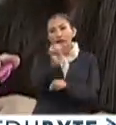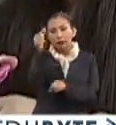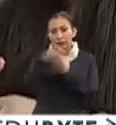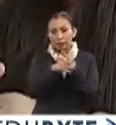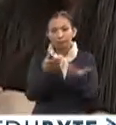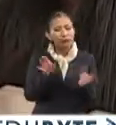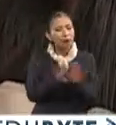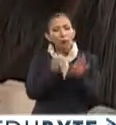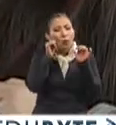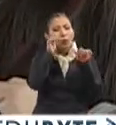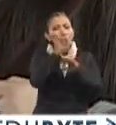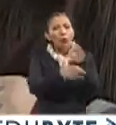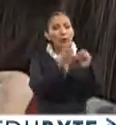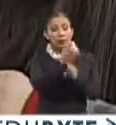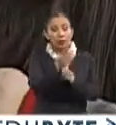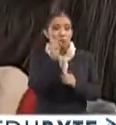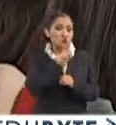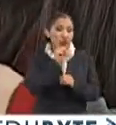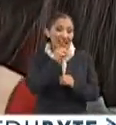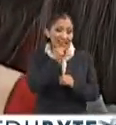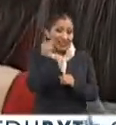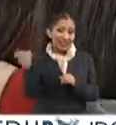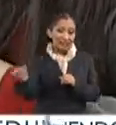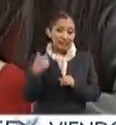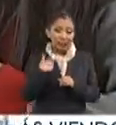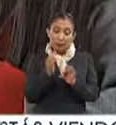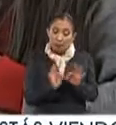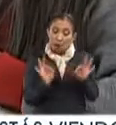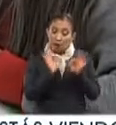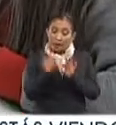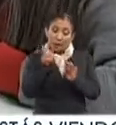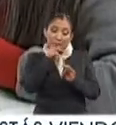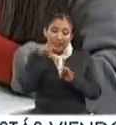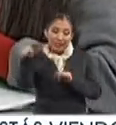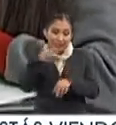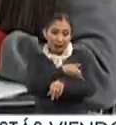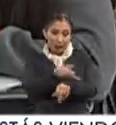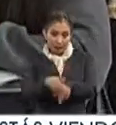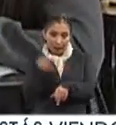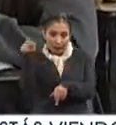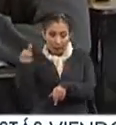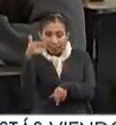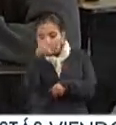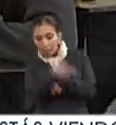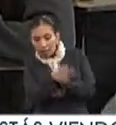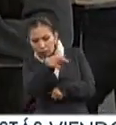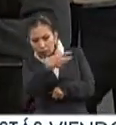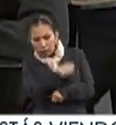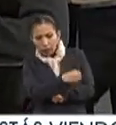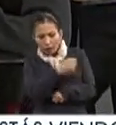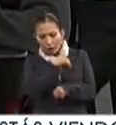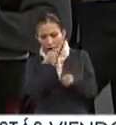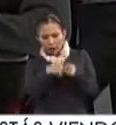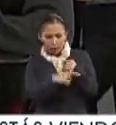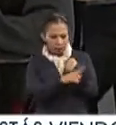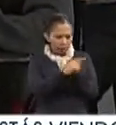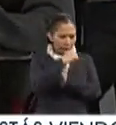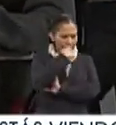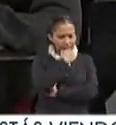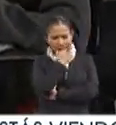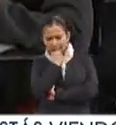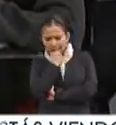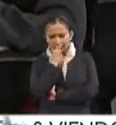¿Cómo atender estos casos? La especialista detalla que es relevante que los padres de familia identifiquen si sus hijos se encuentran en